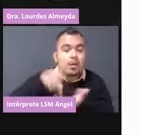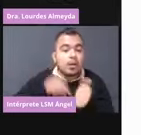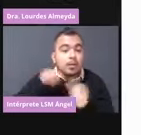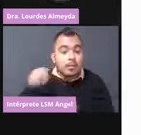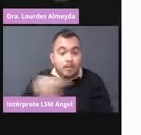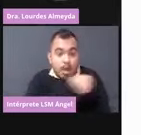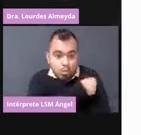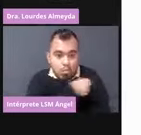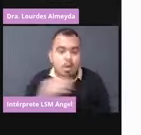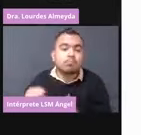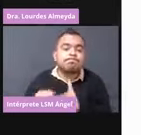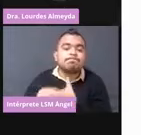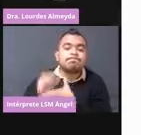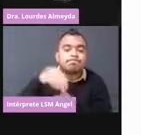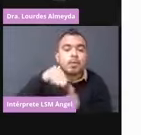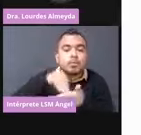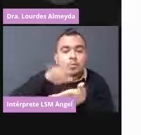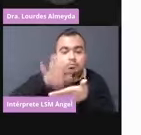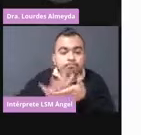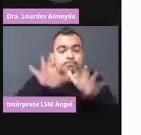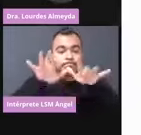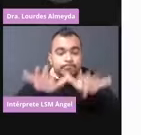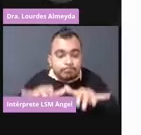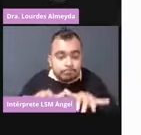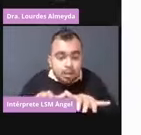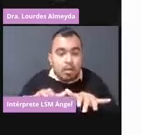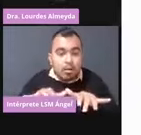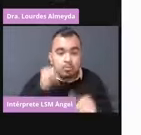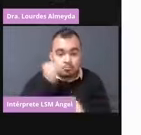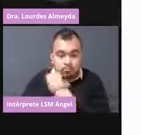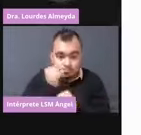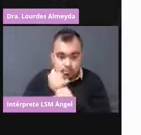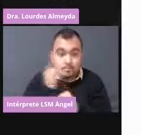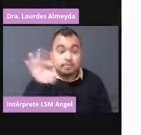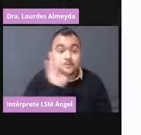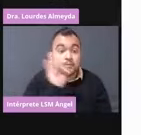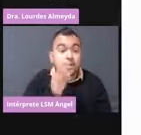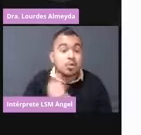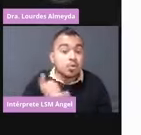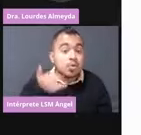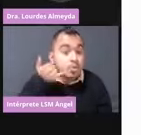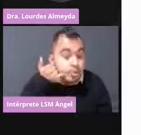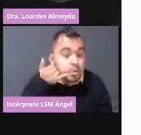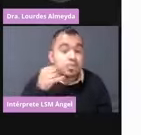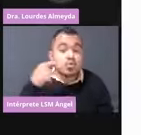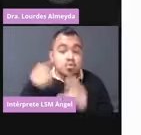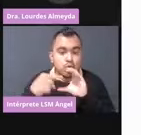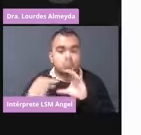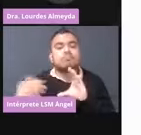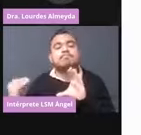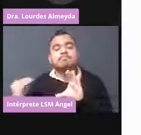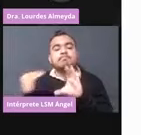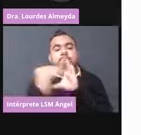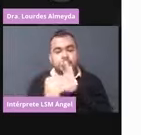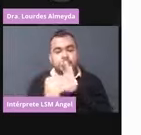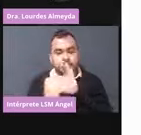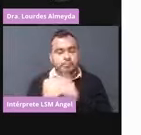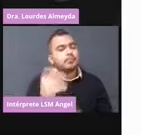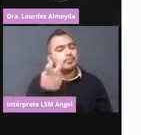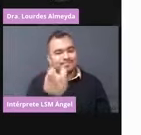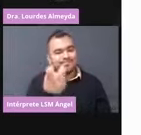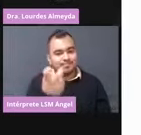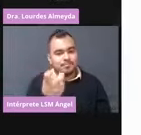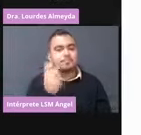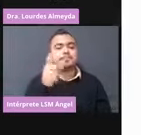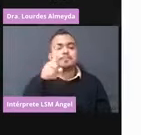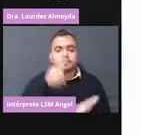automatizada. Si tiene correo o celular, se le va a mandar el registro. Si no, se le va a dar de todas maneras el